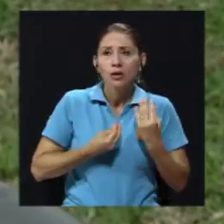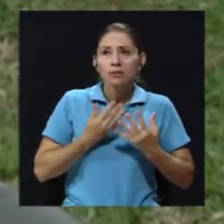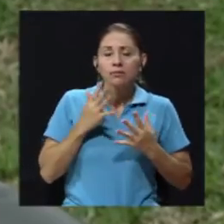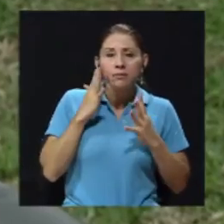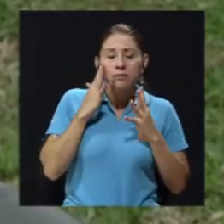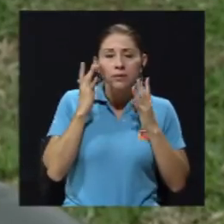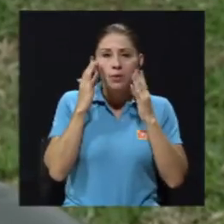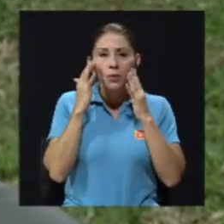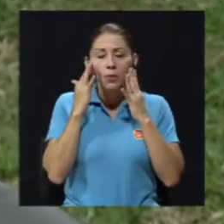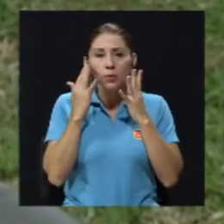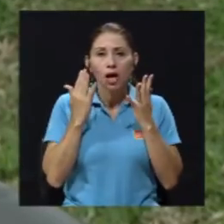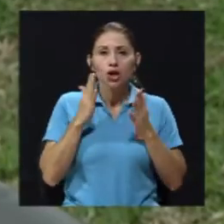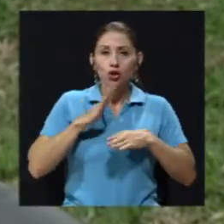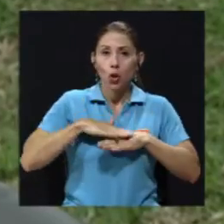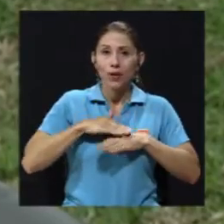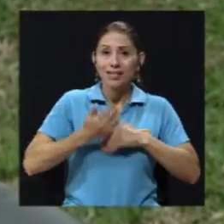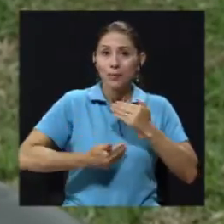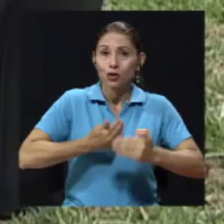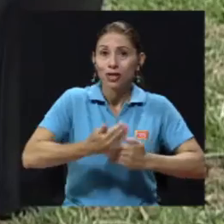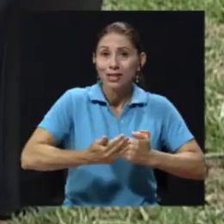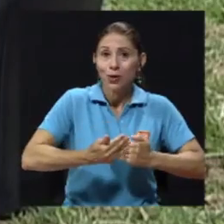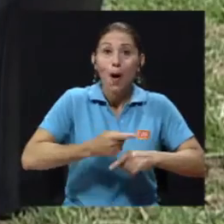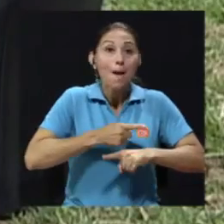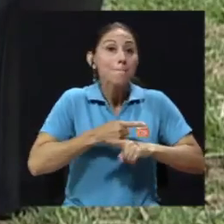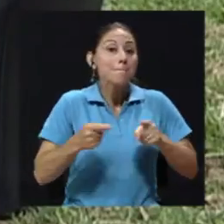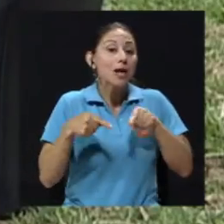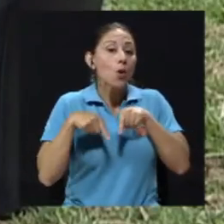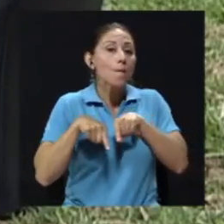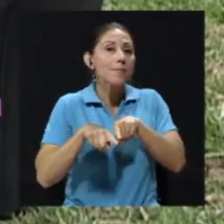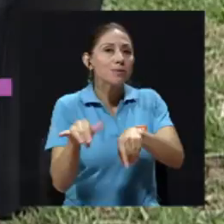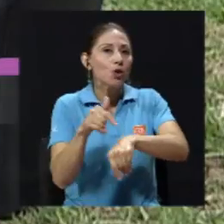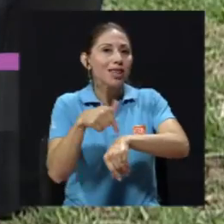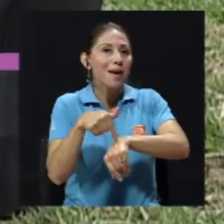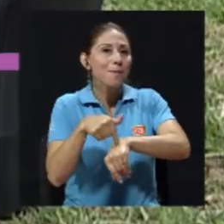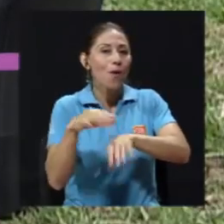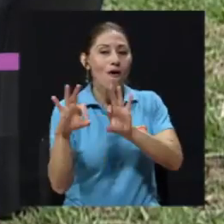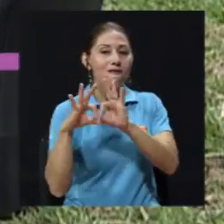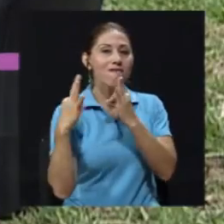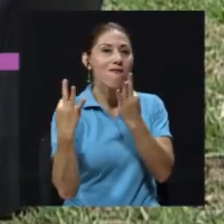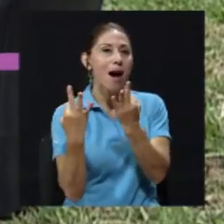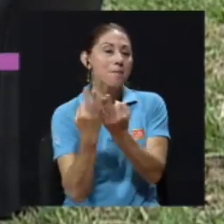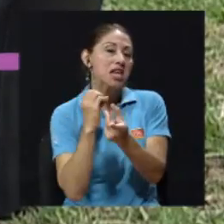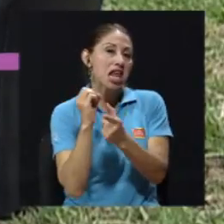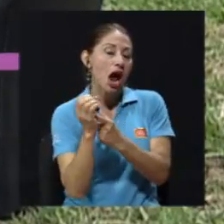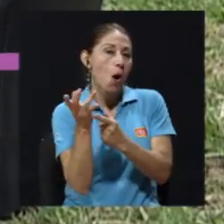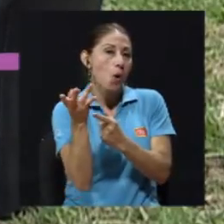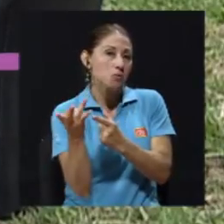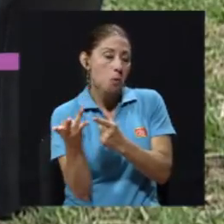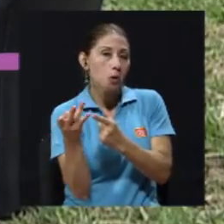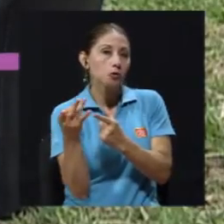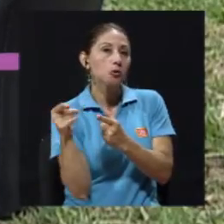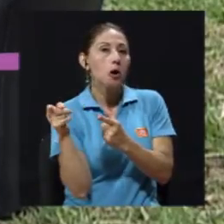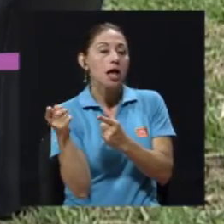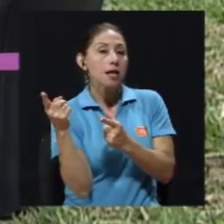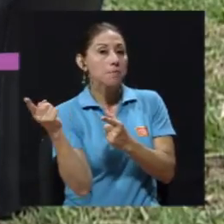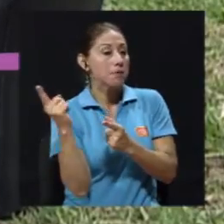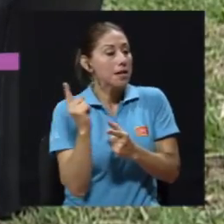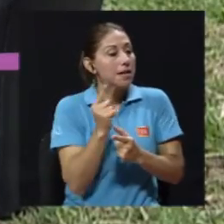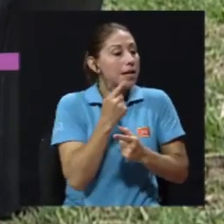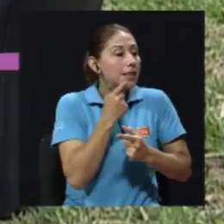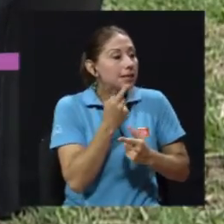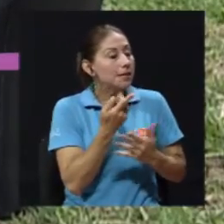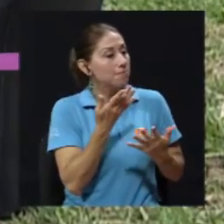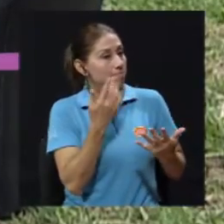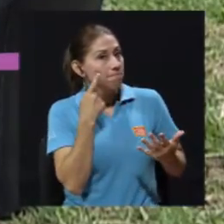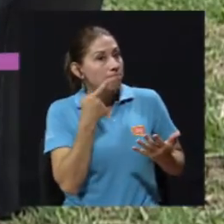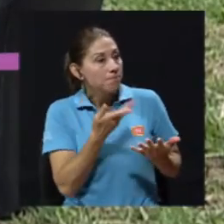temores sobre este proceso, pero a la vez hay una familia detrás o una pareja o un compañero que le dice yo